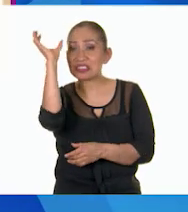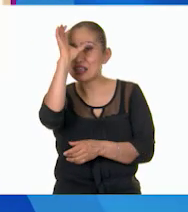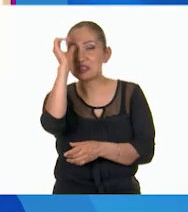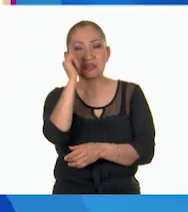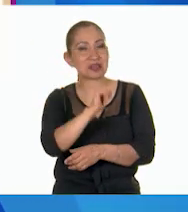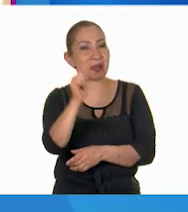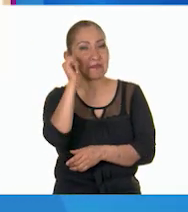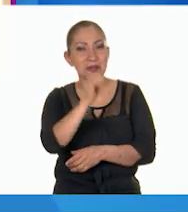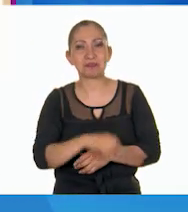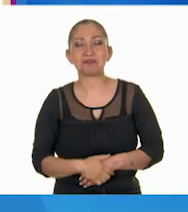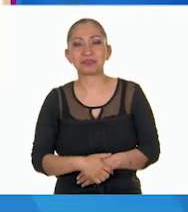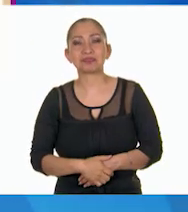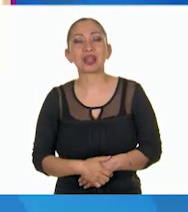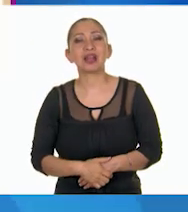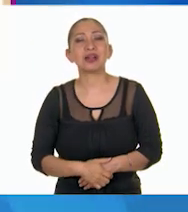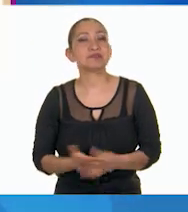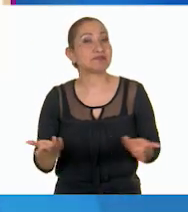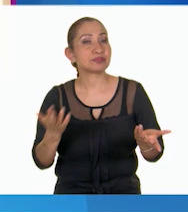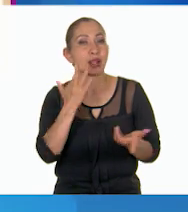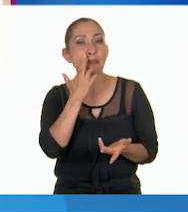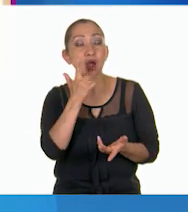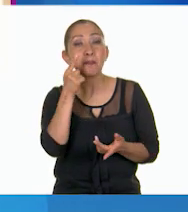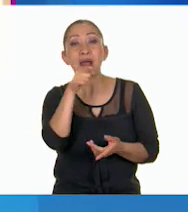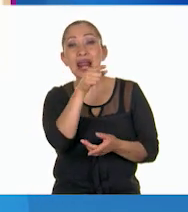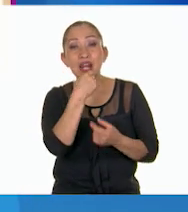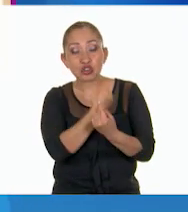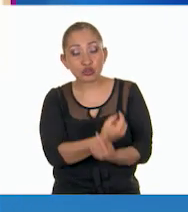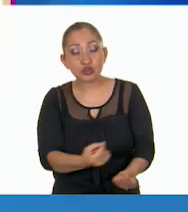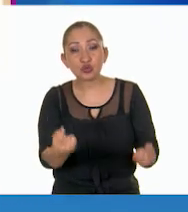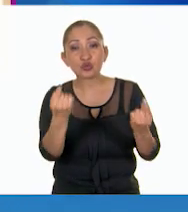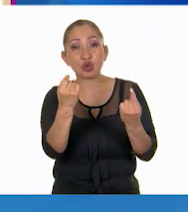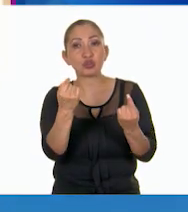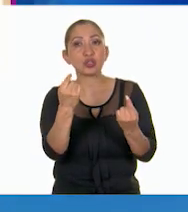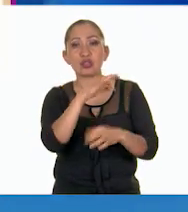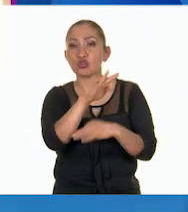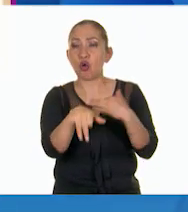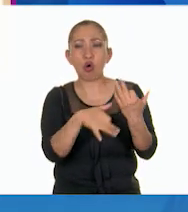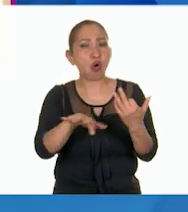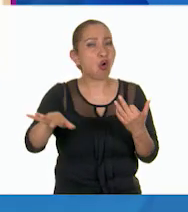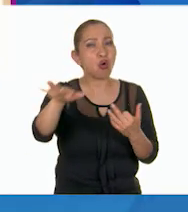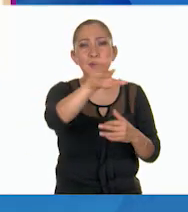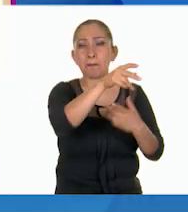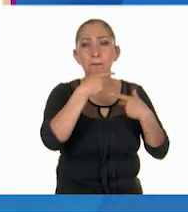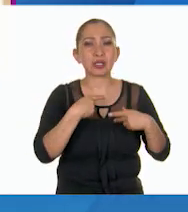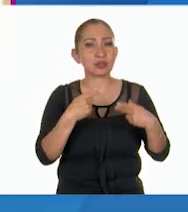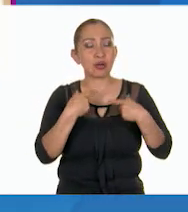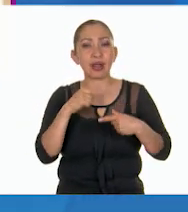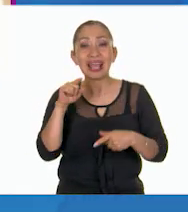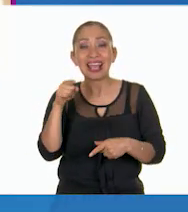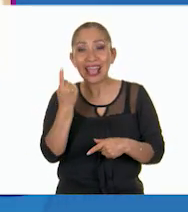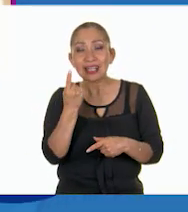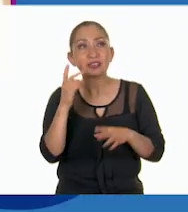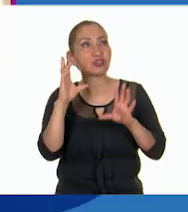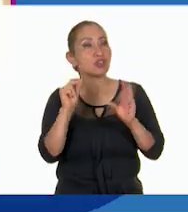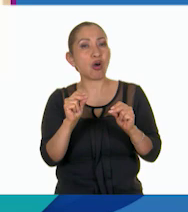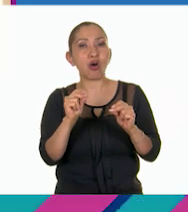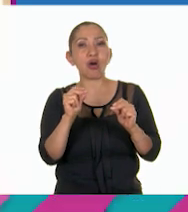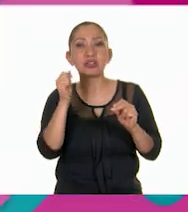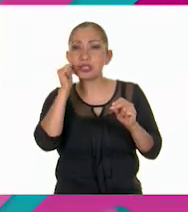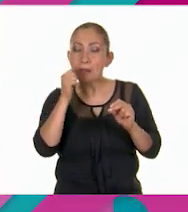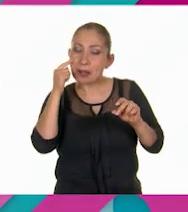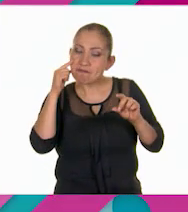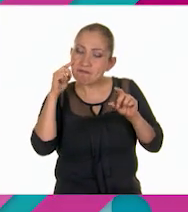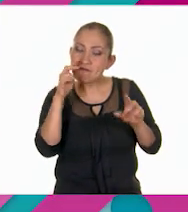ciencia. Entonces, lo mejor para los niños y para todo el público es que no dejemos de ser